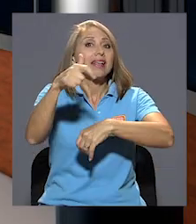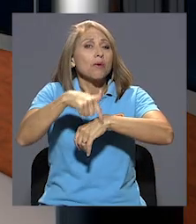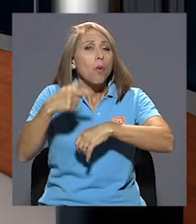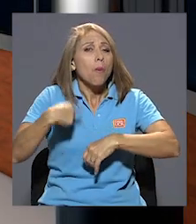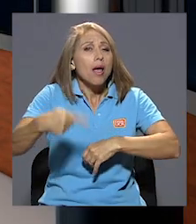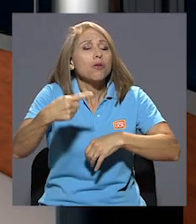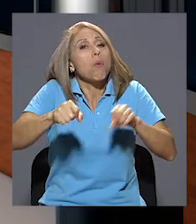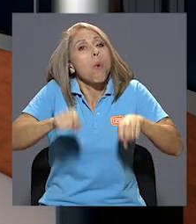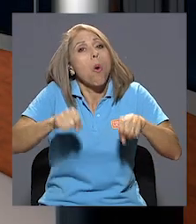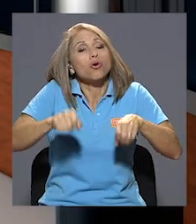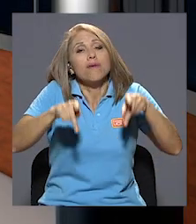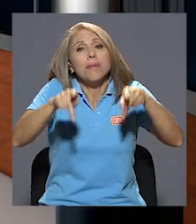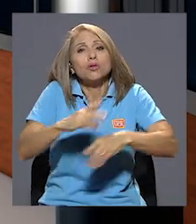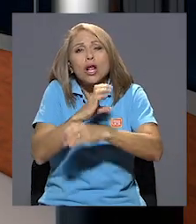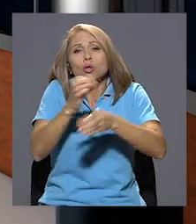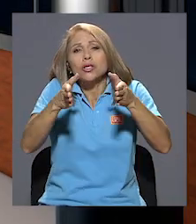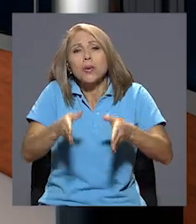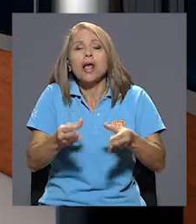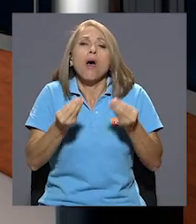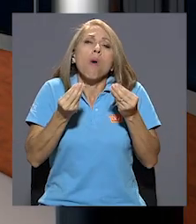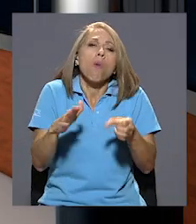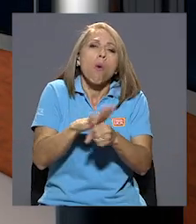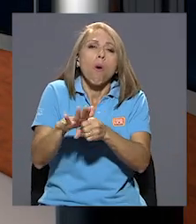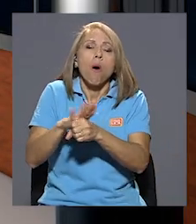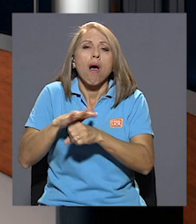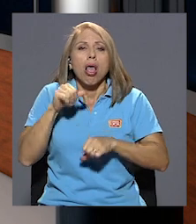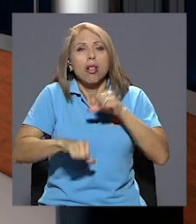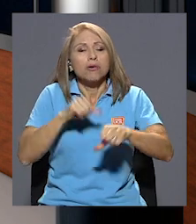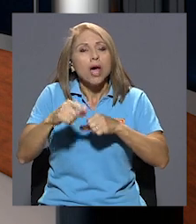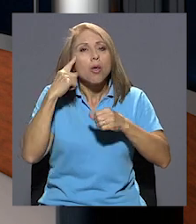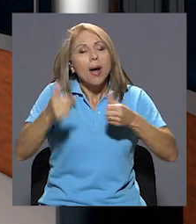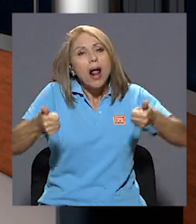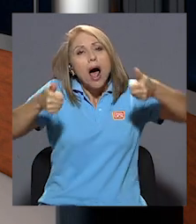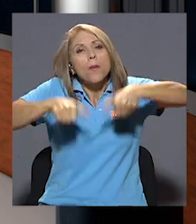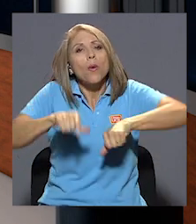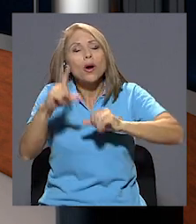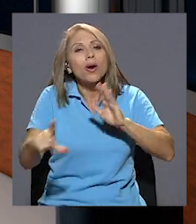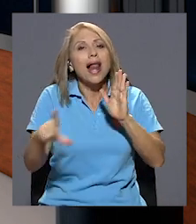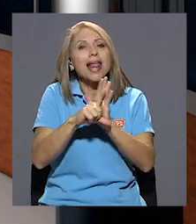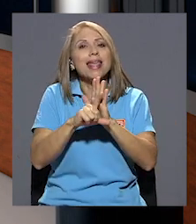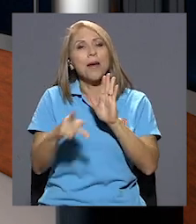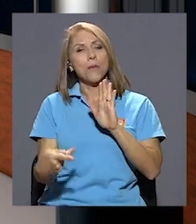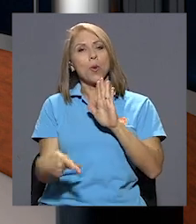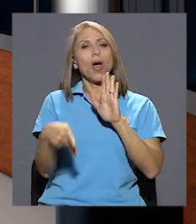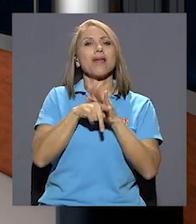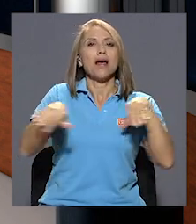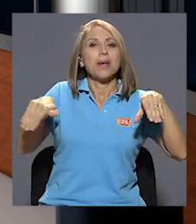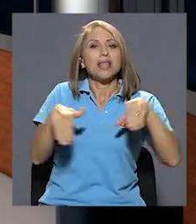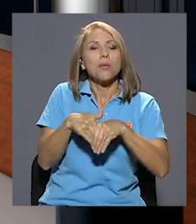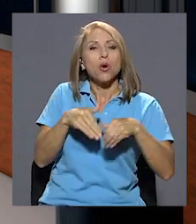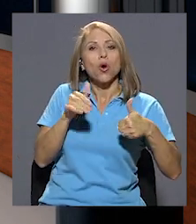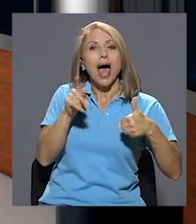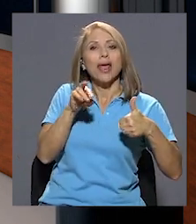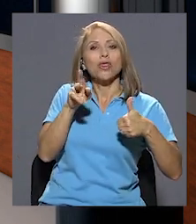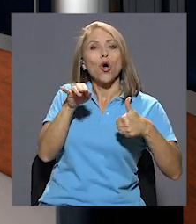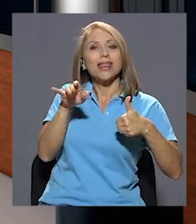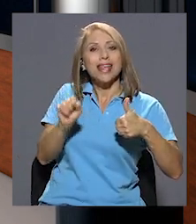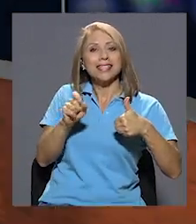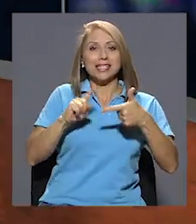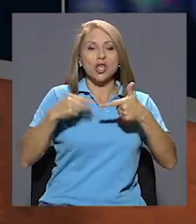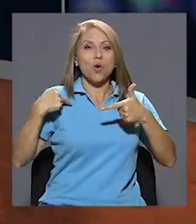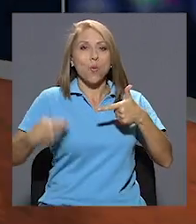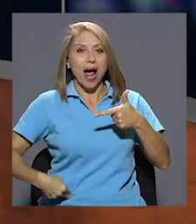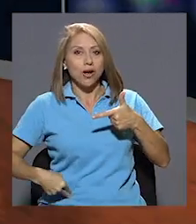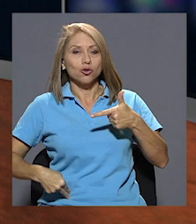momento es posible que los conservadores estén demasiado ocupados luchando por aprobar una ley que impida el matrimonio entre androides y humanos.